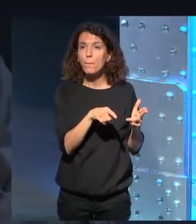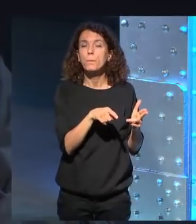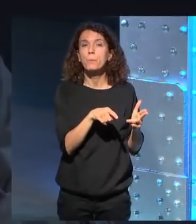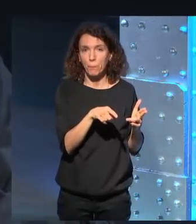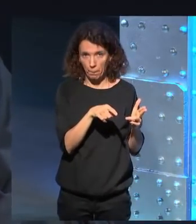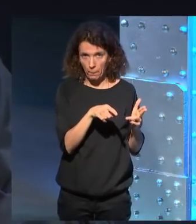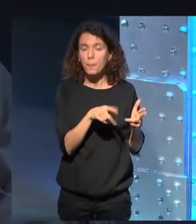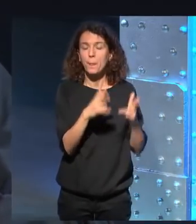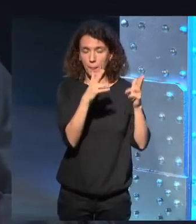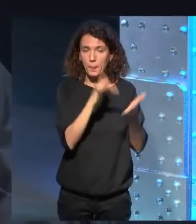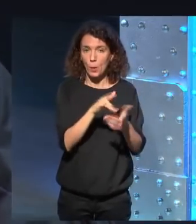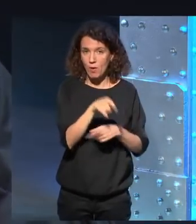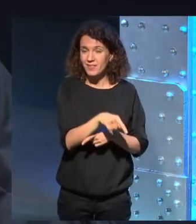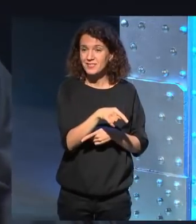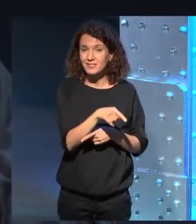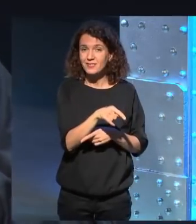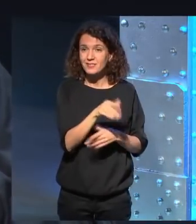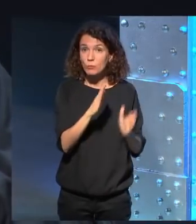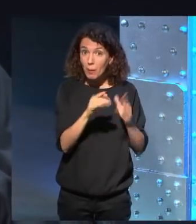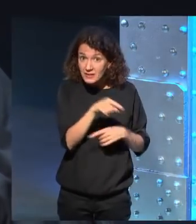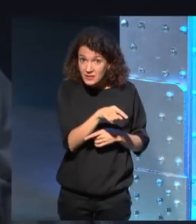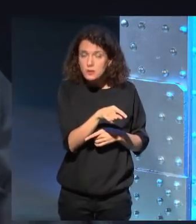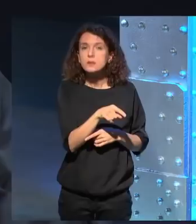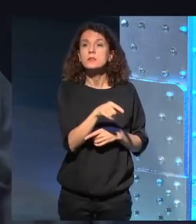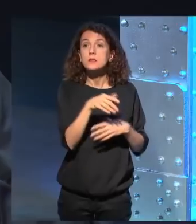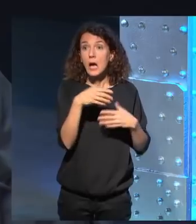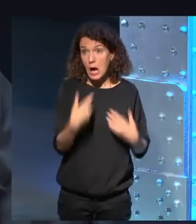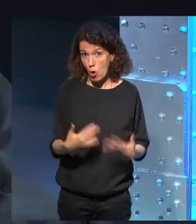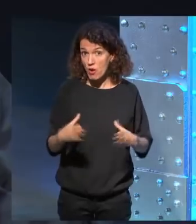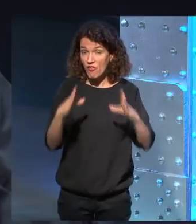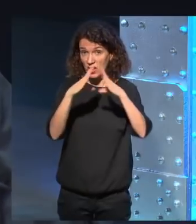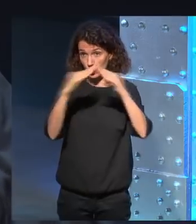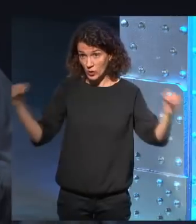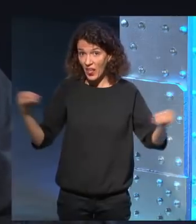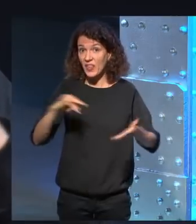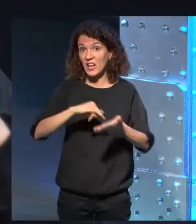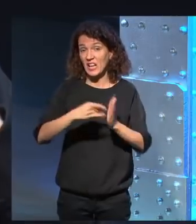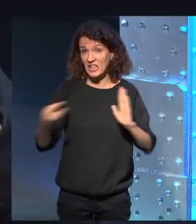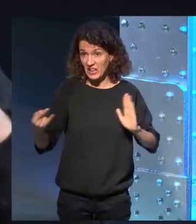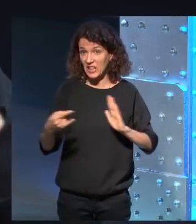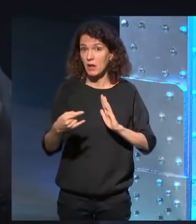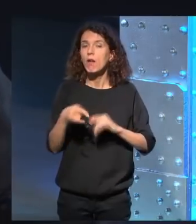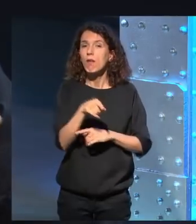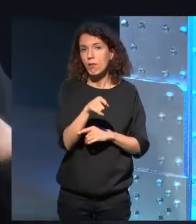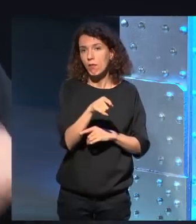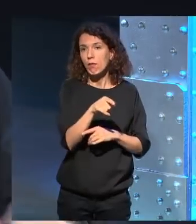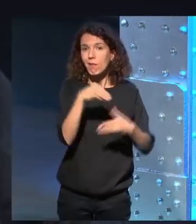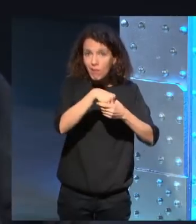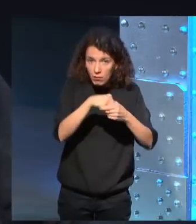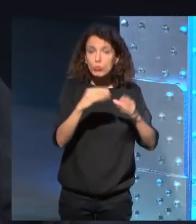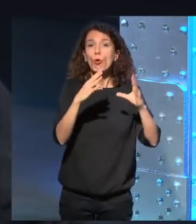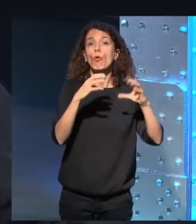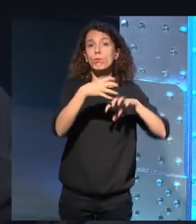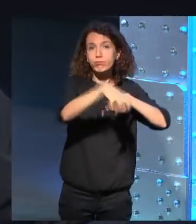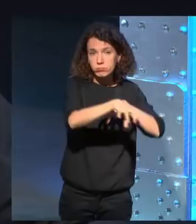donde que sucede ahí en la actualmente es facultad de ingeniería es una de las ramas de la facultad de